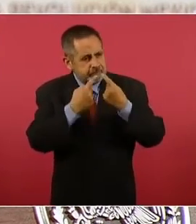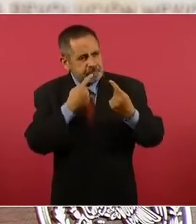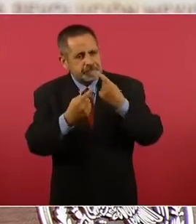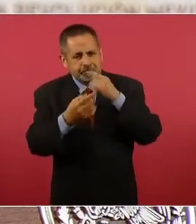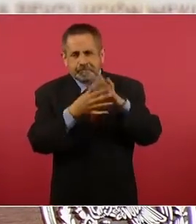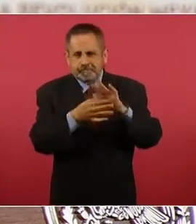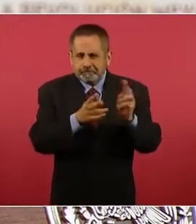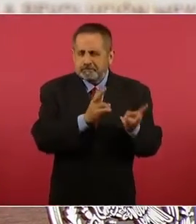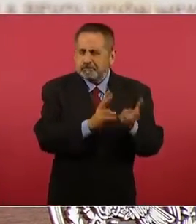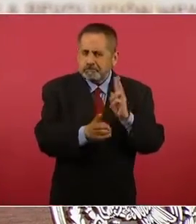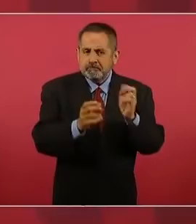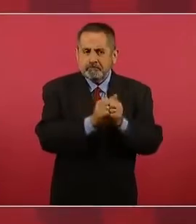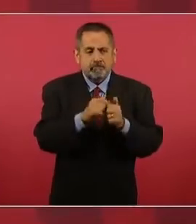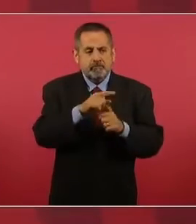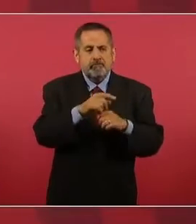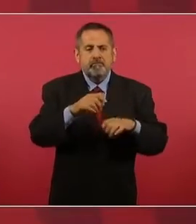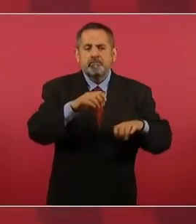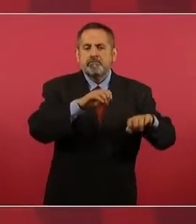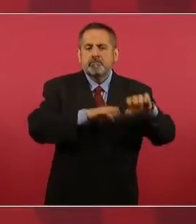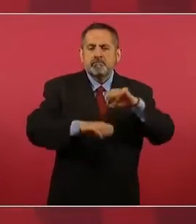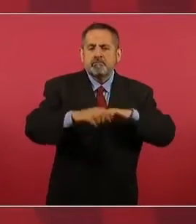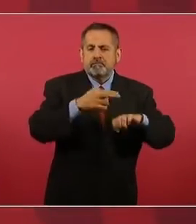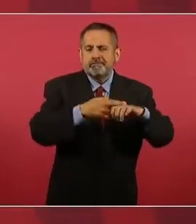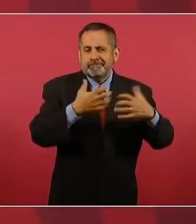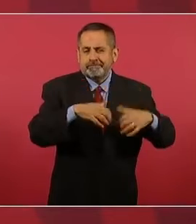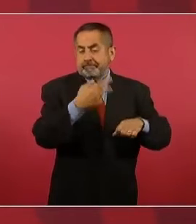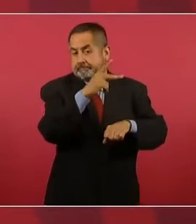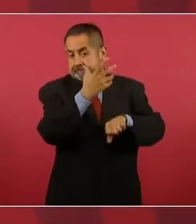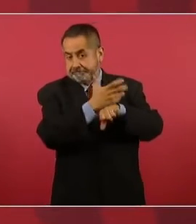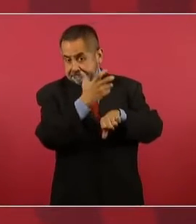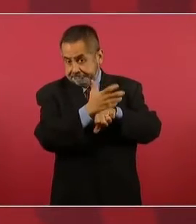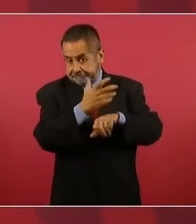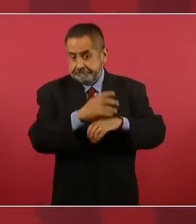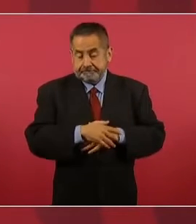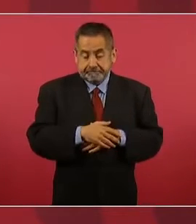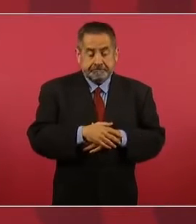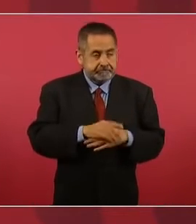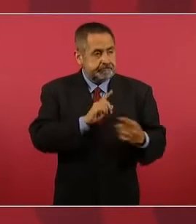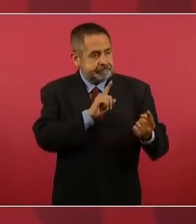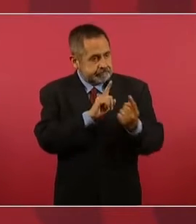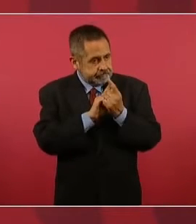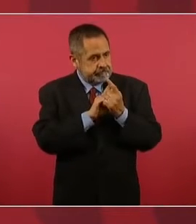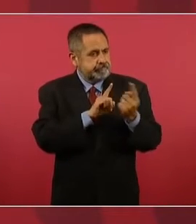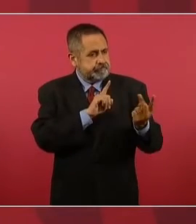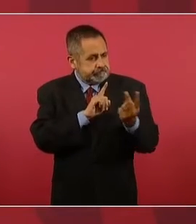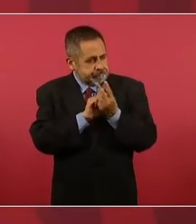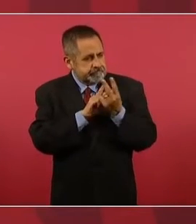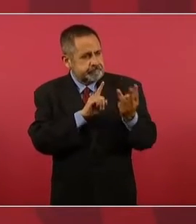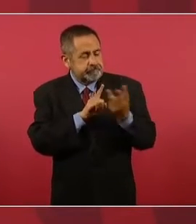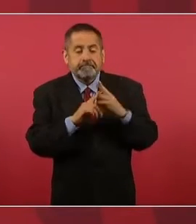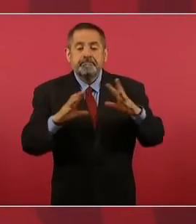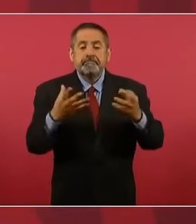entrevistarme con 17